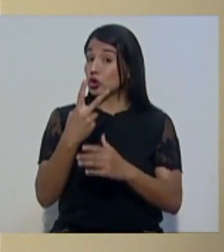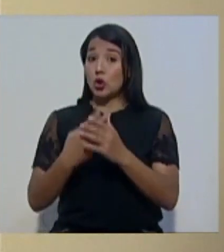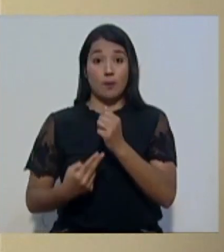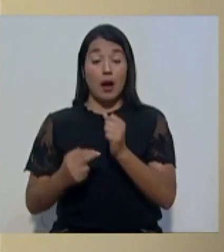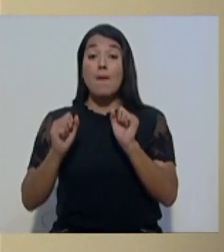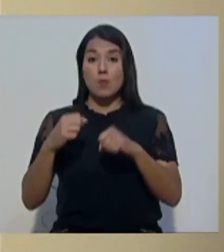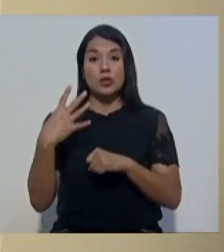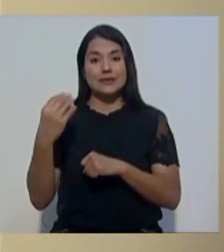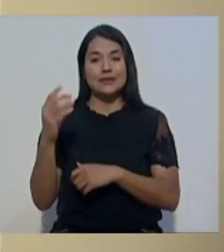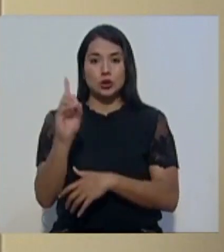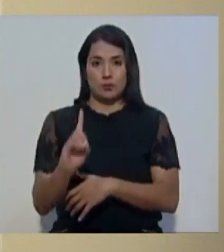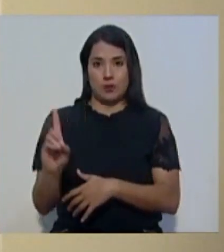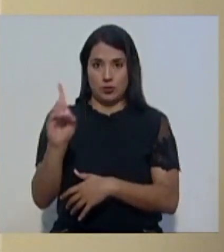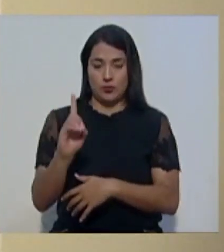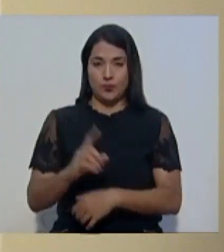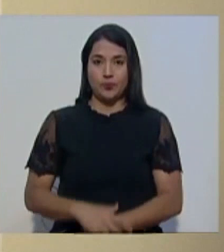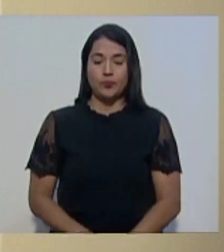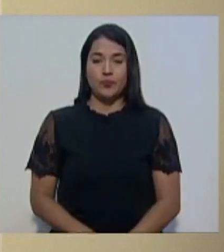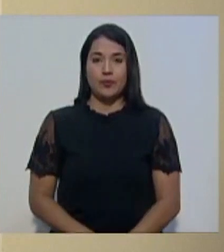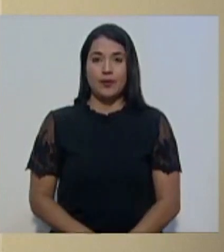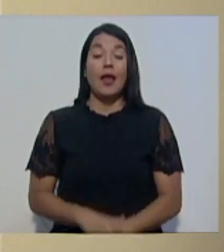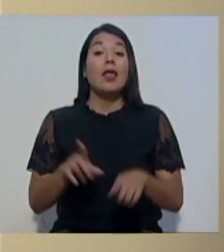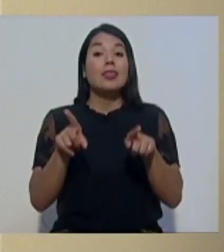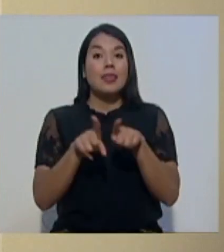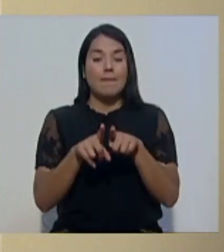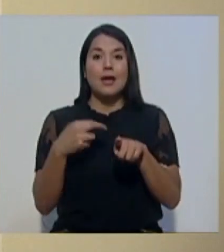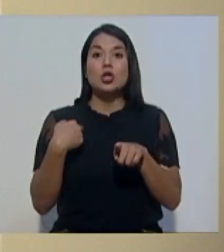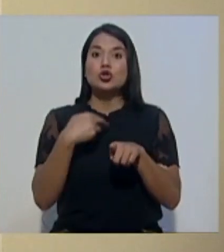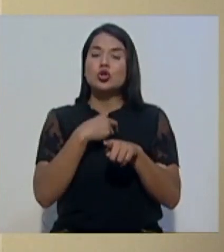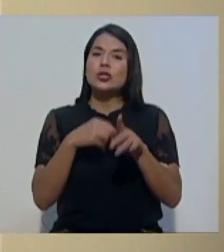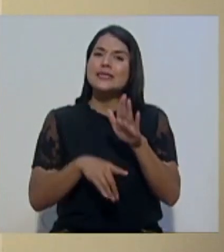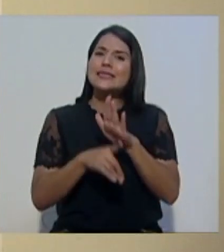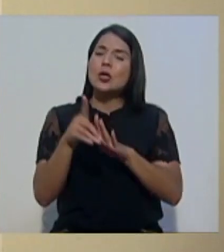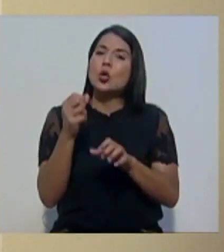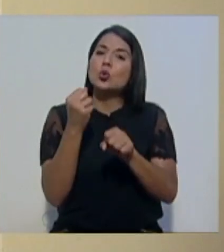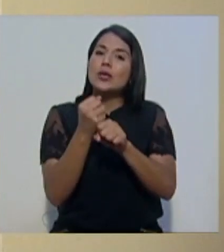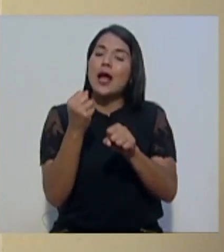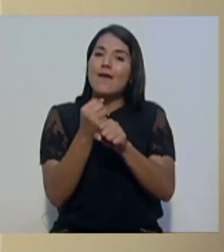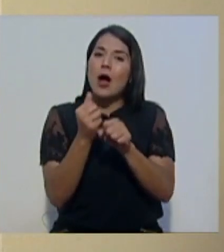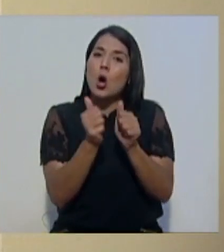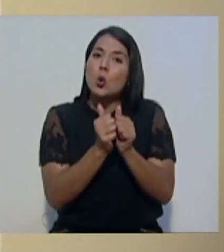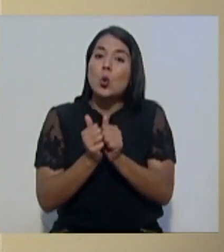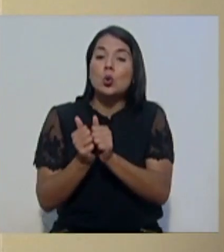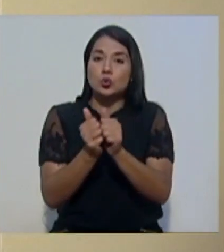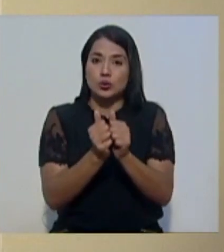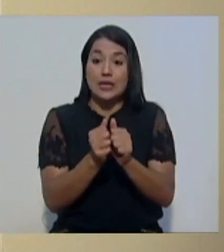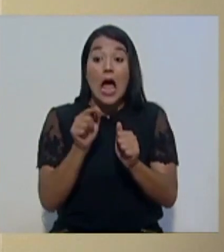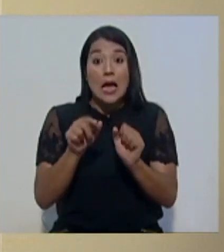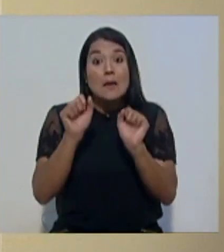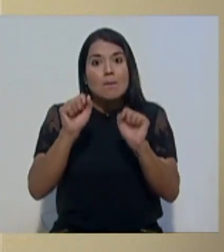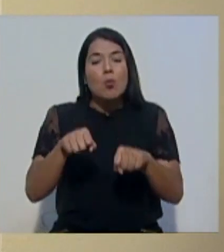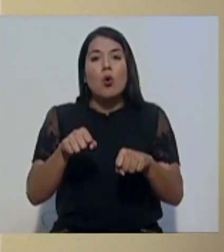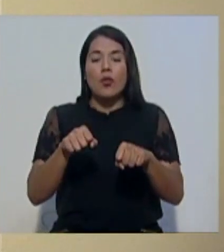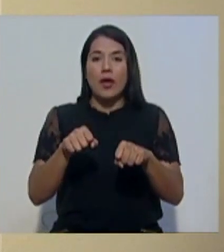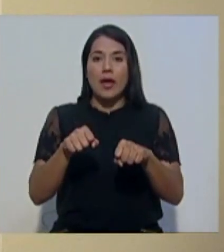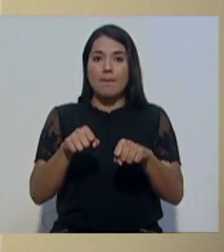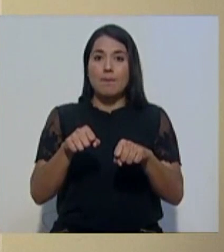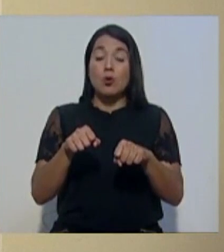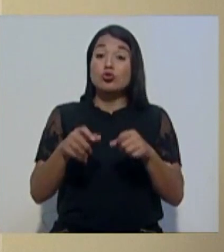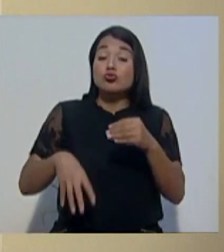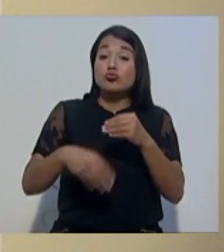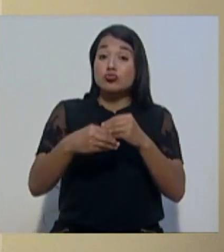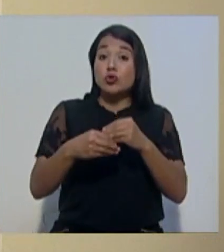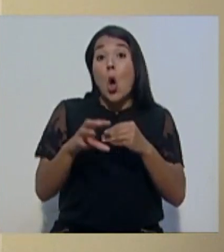impares para el día domingo. Además, estamos desarrollando un trabajo conjunto en donde podemos integrar o pretendemos